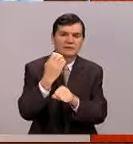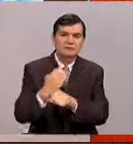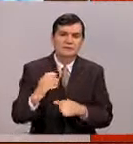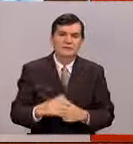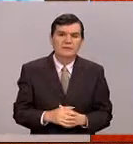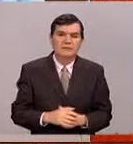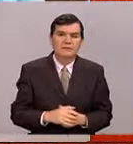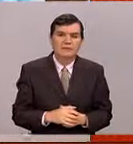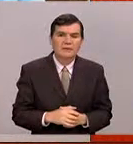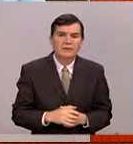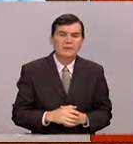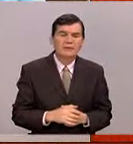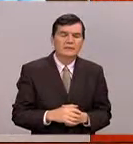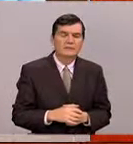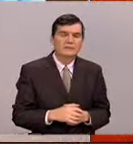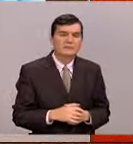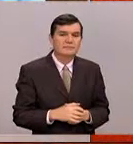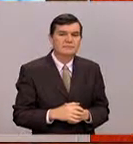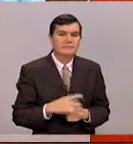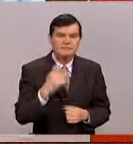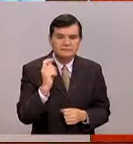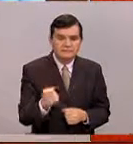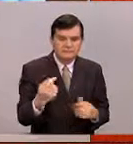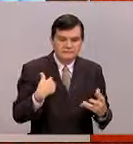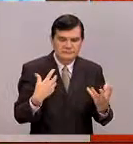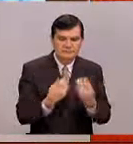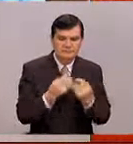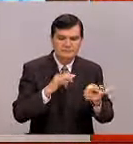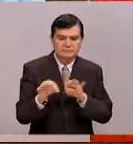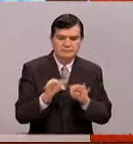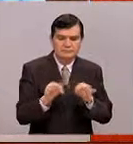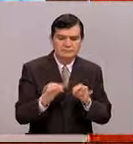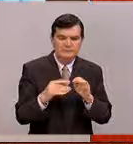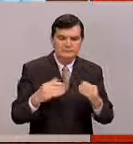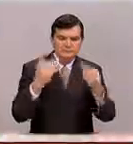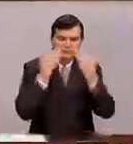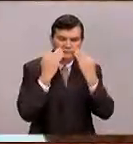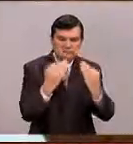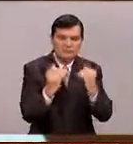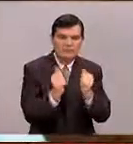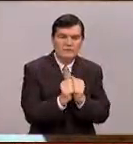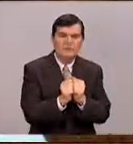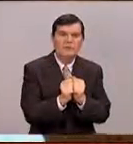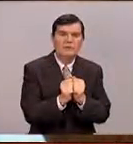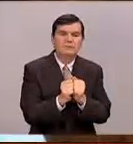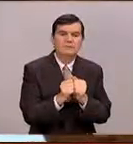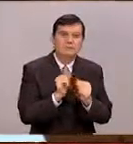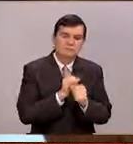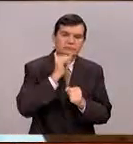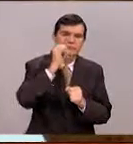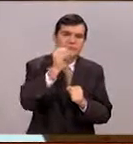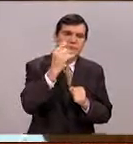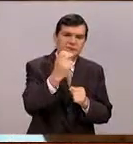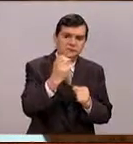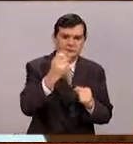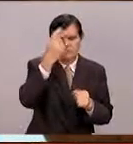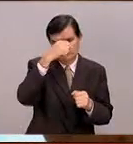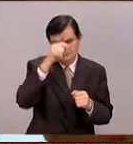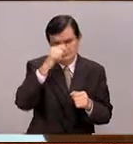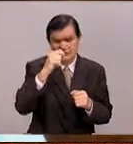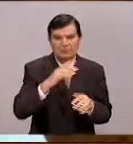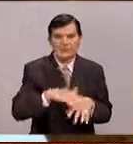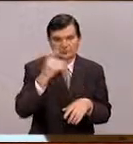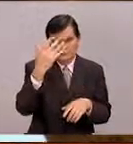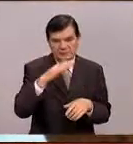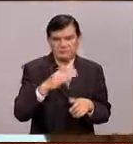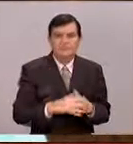programa es que trabajamos de manera presencial y a distancia. Eso es un reto tecnológico, ustedes lo